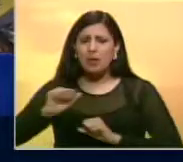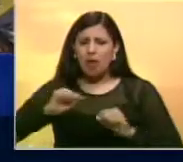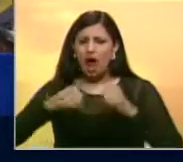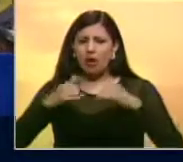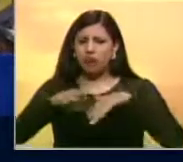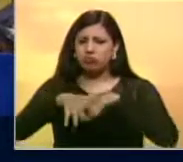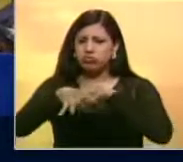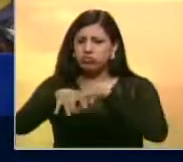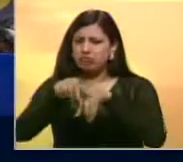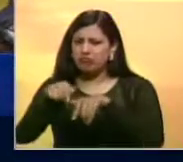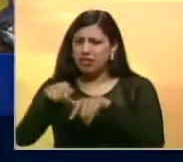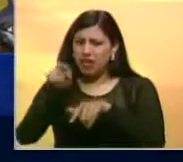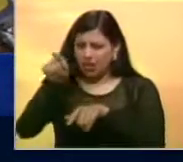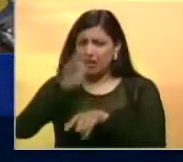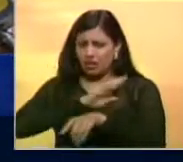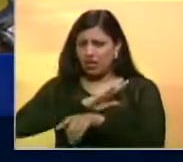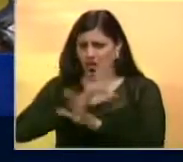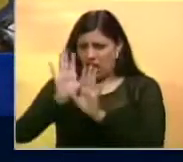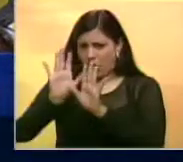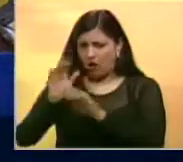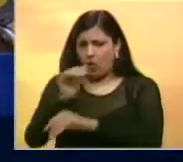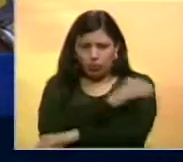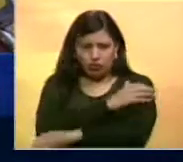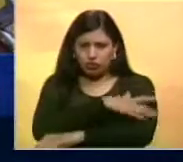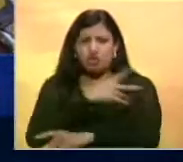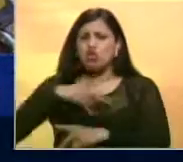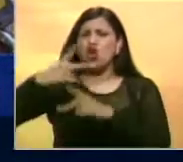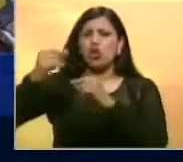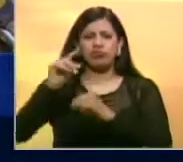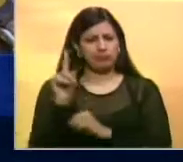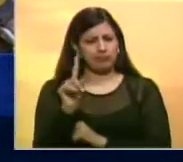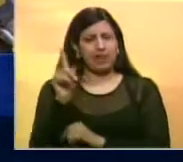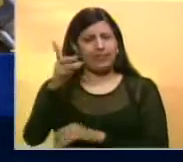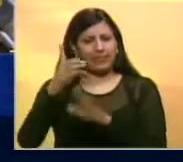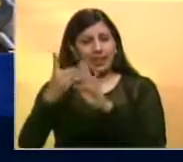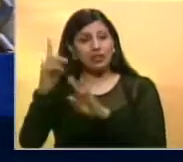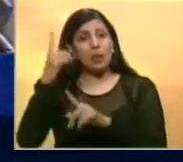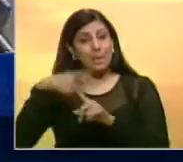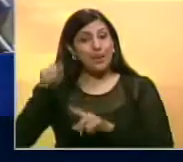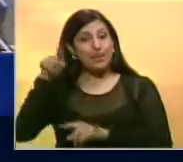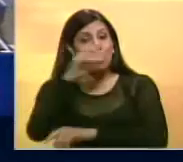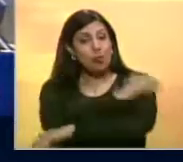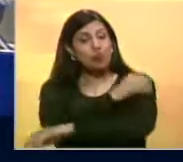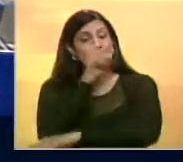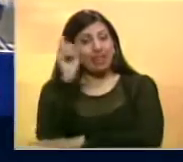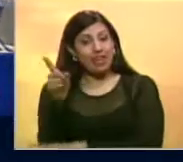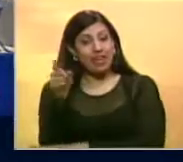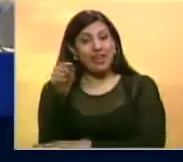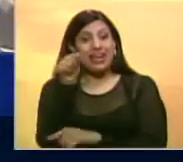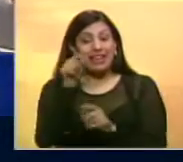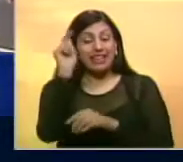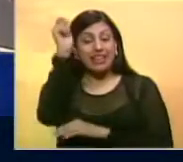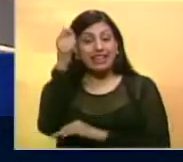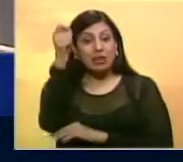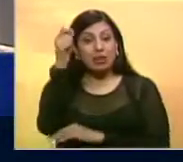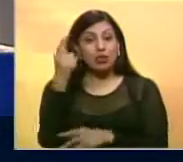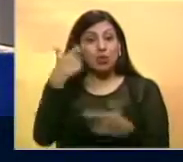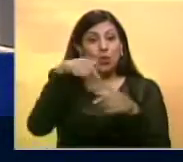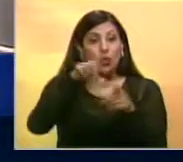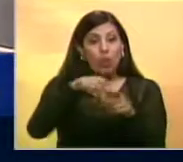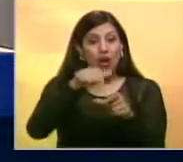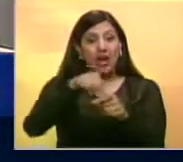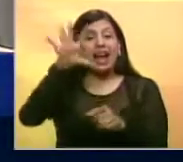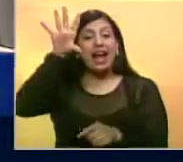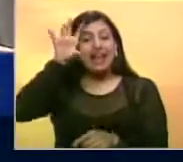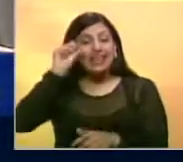movilización que igual ellos tienen derecho, no se los voy a negar, pero que ellos entiendan, estos diputados que llegaron allí y que